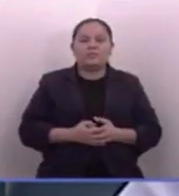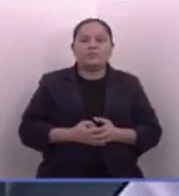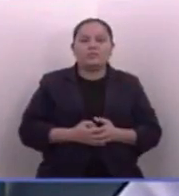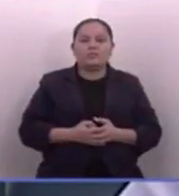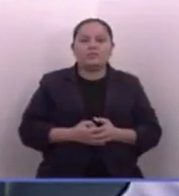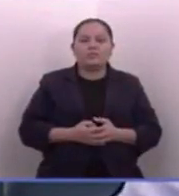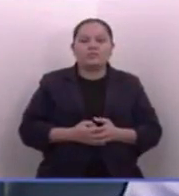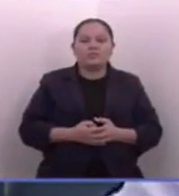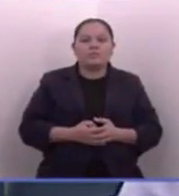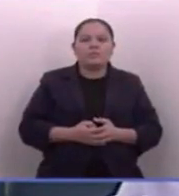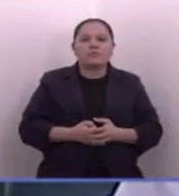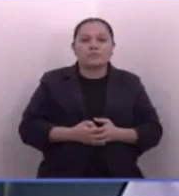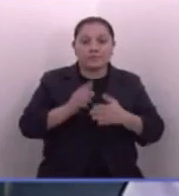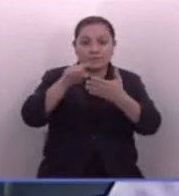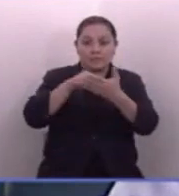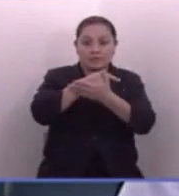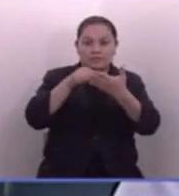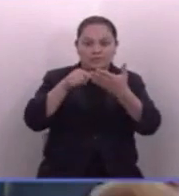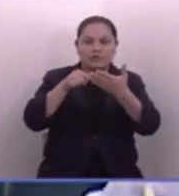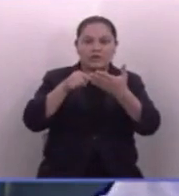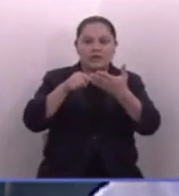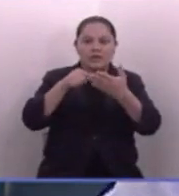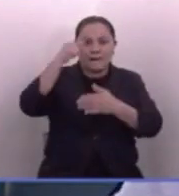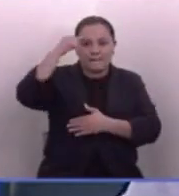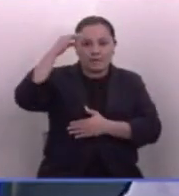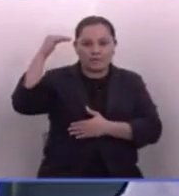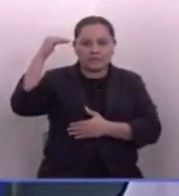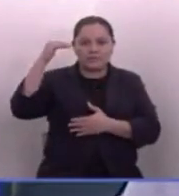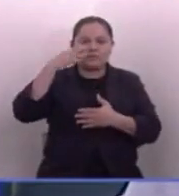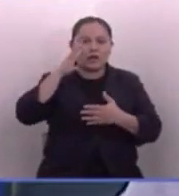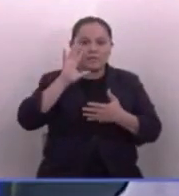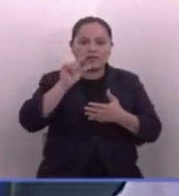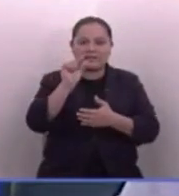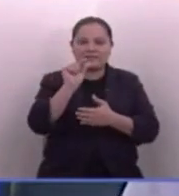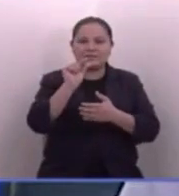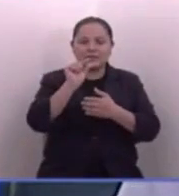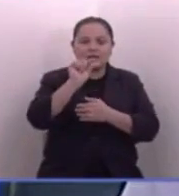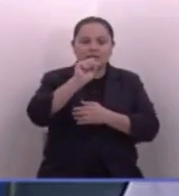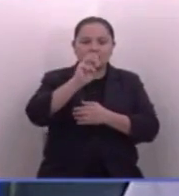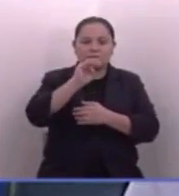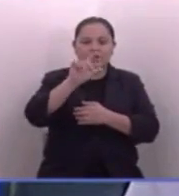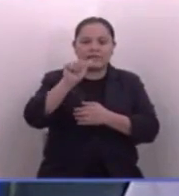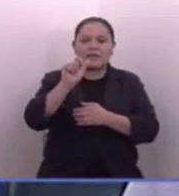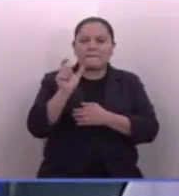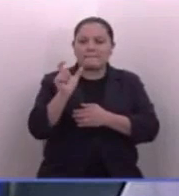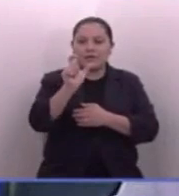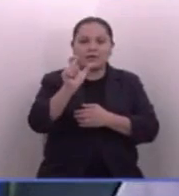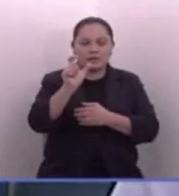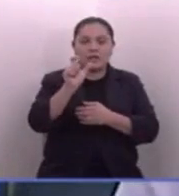Y se prohibía la politización de la entrega de semillas certificadas y fertilizantes.